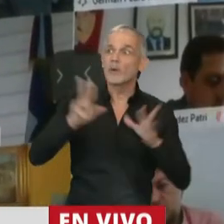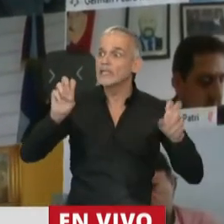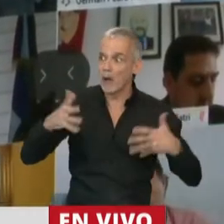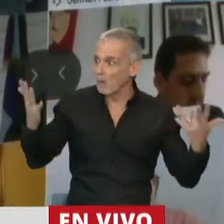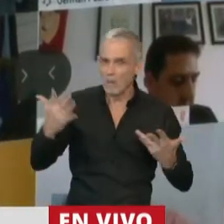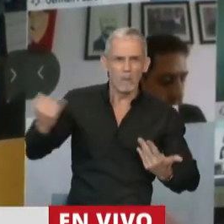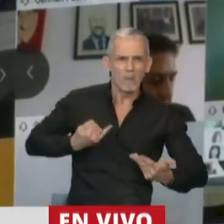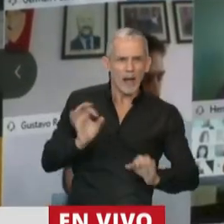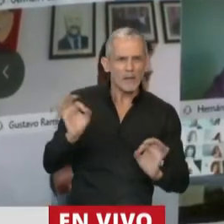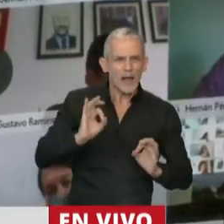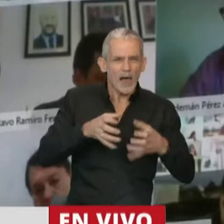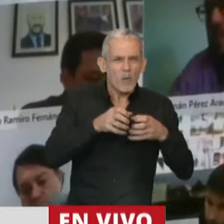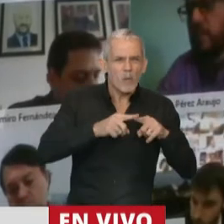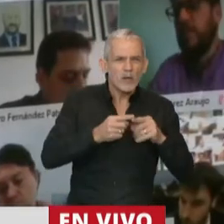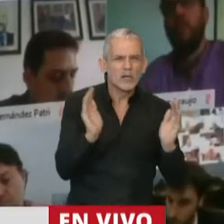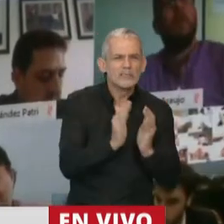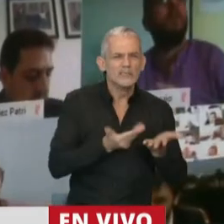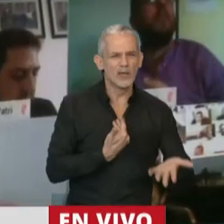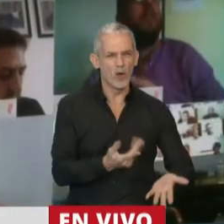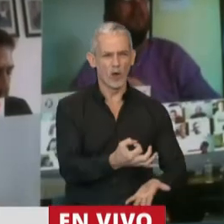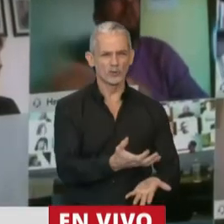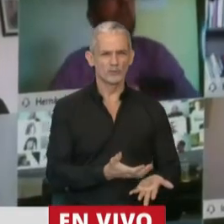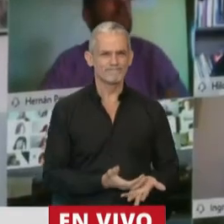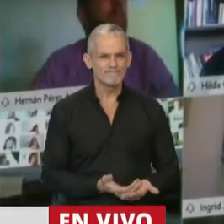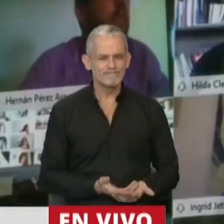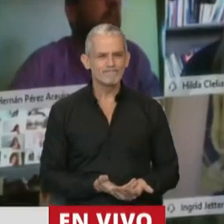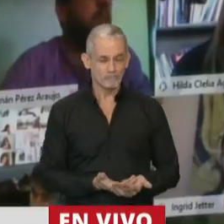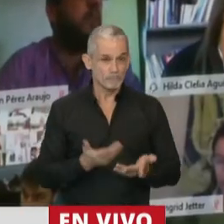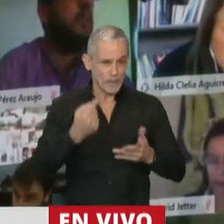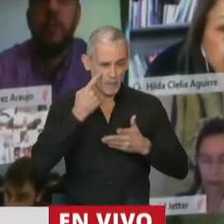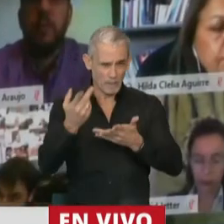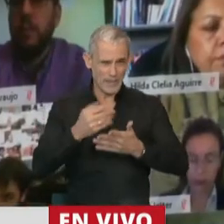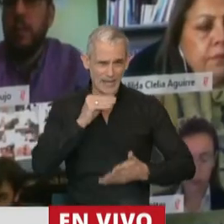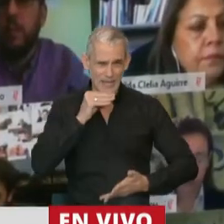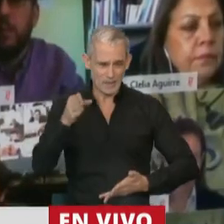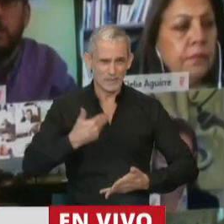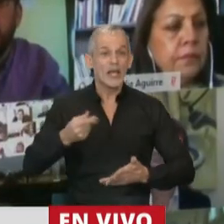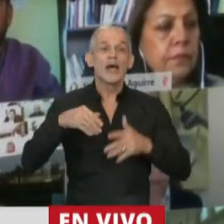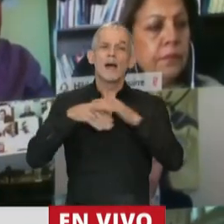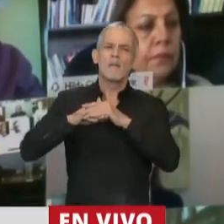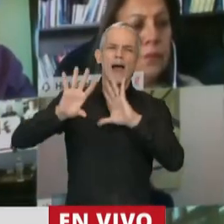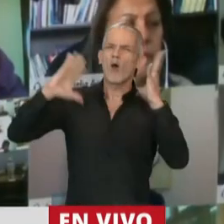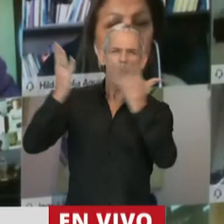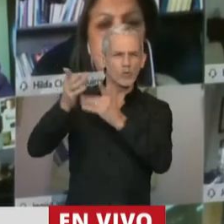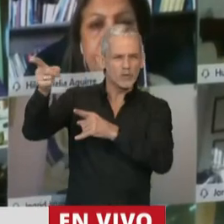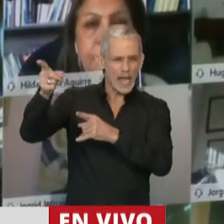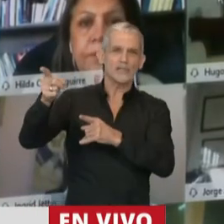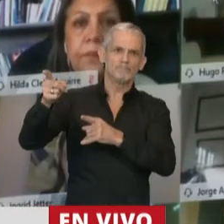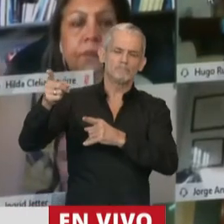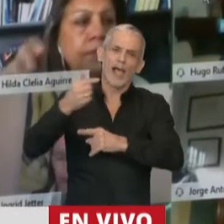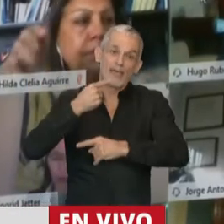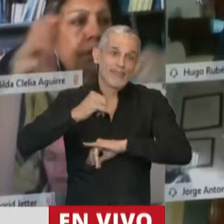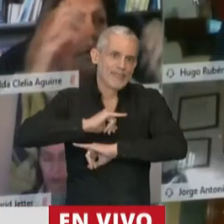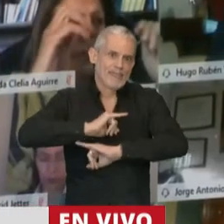y para qué vamos a sesionar. Mire, señor presidente, el Banco Mundial ha dicho que